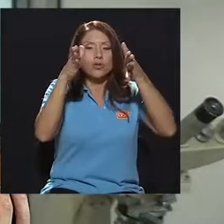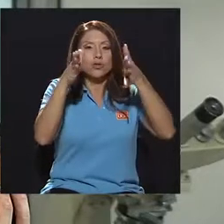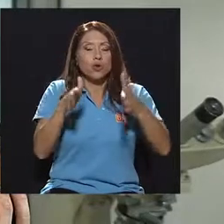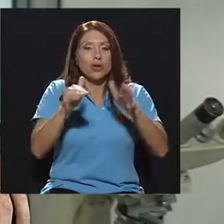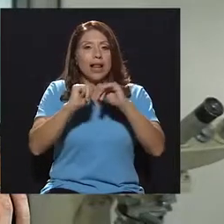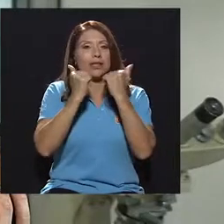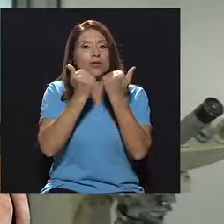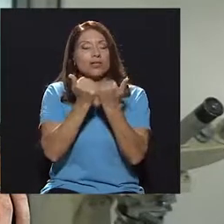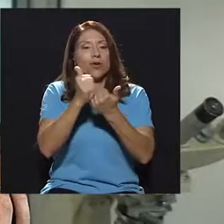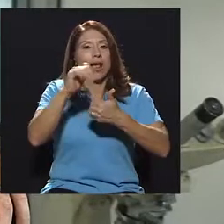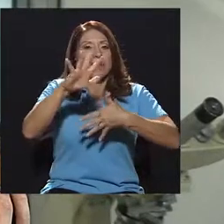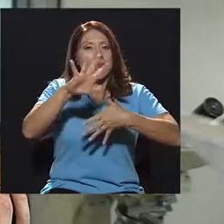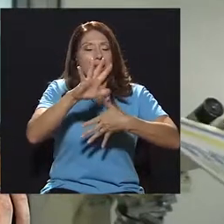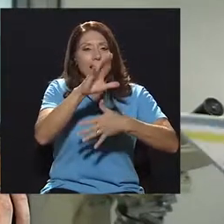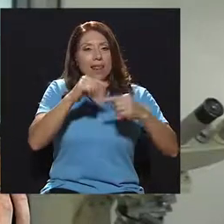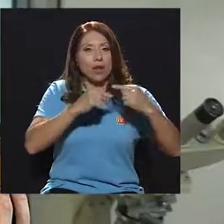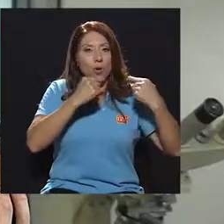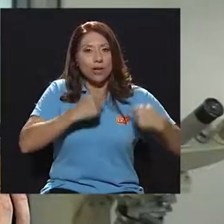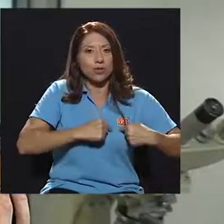Americana del Corazón